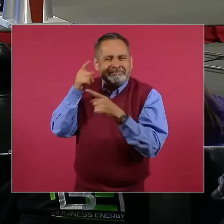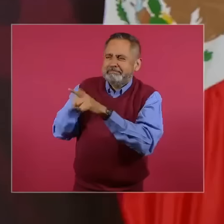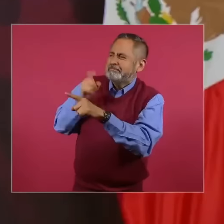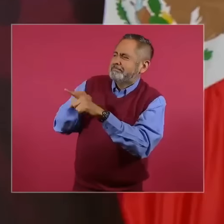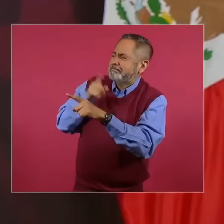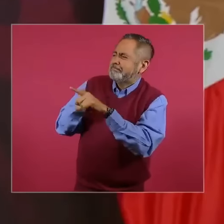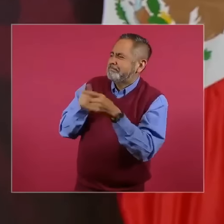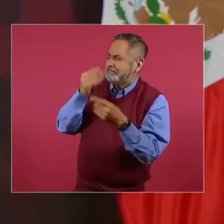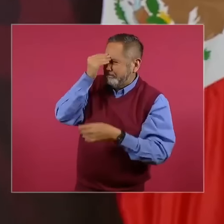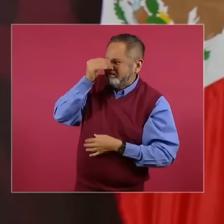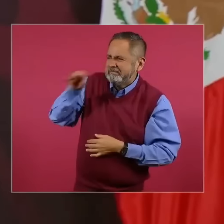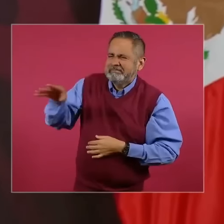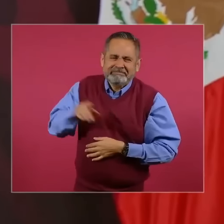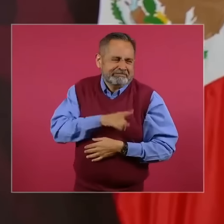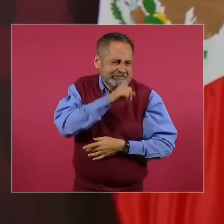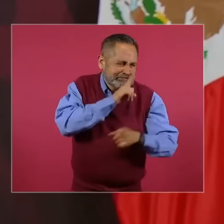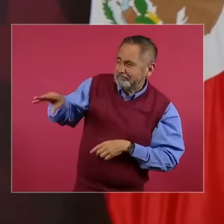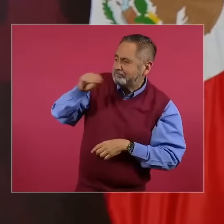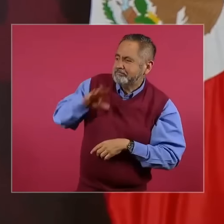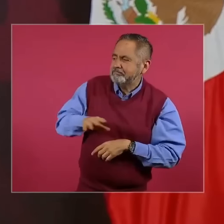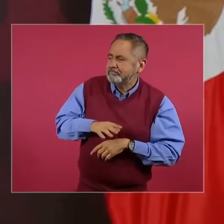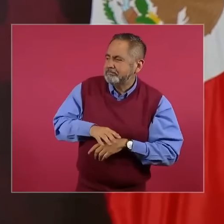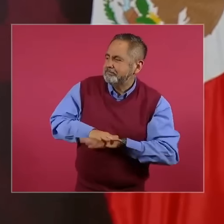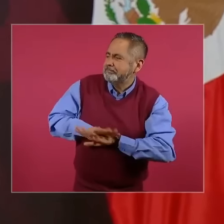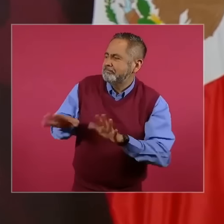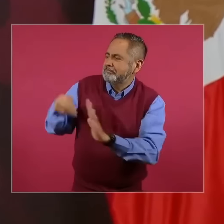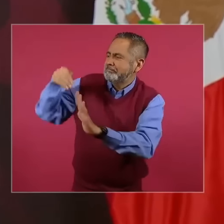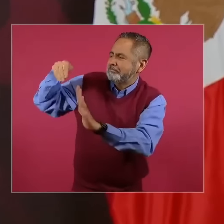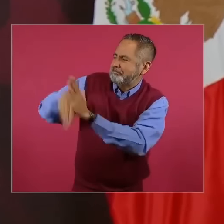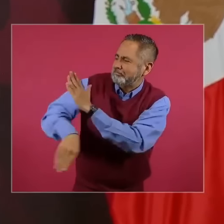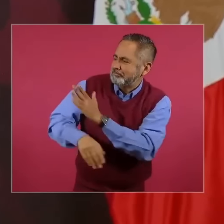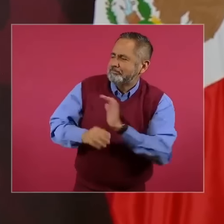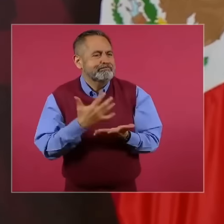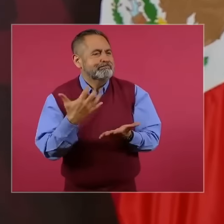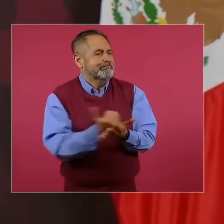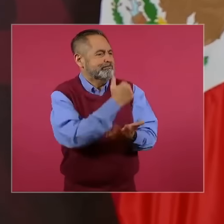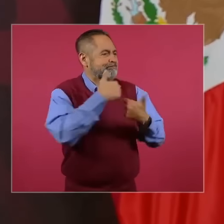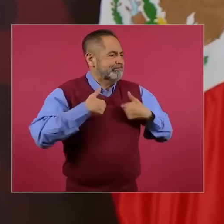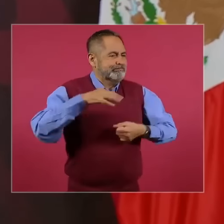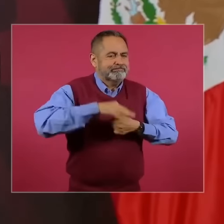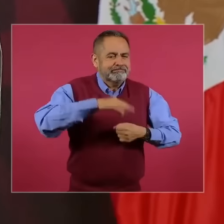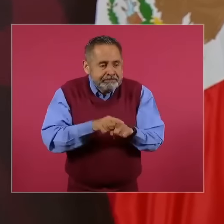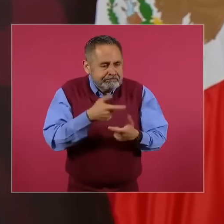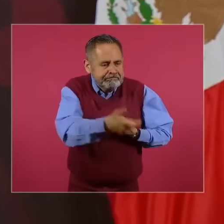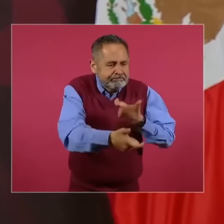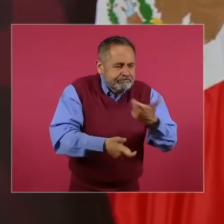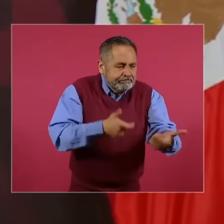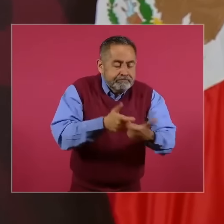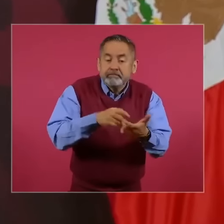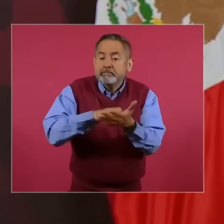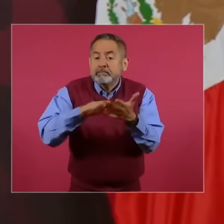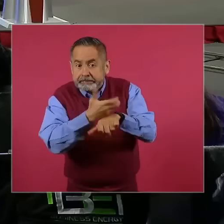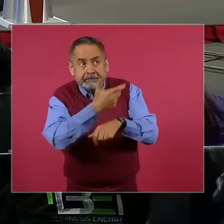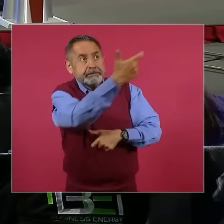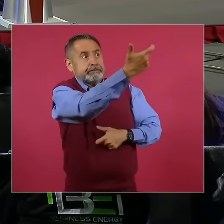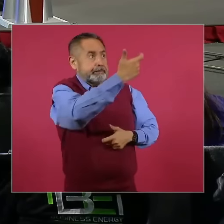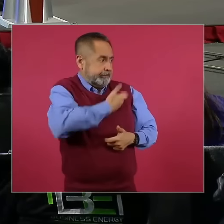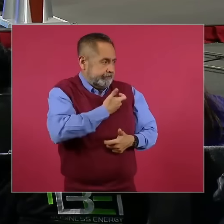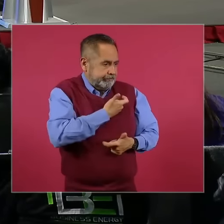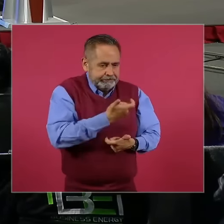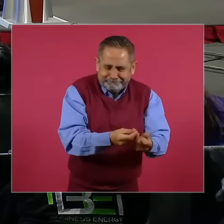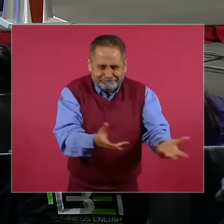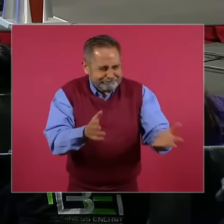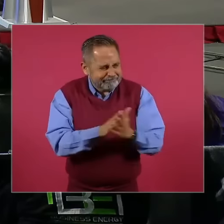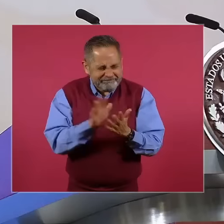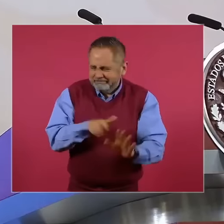con guerras sucias, con el uso del dinero porque también de Estados Unidos mandaban dinero, ahora me